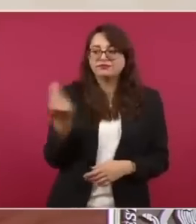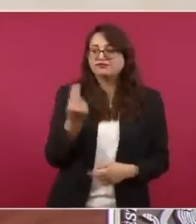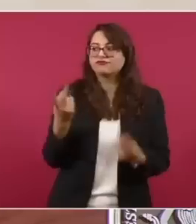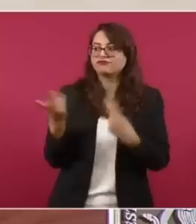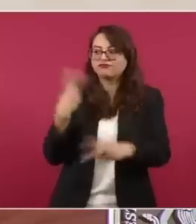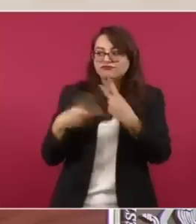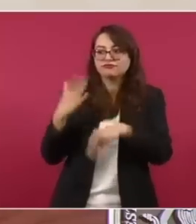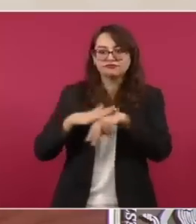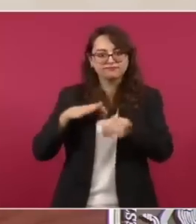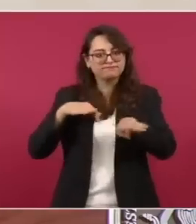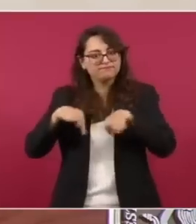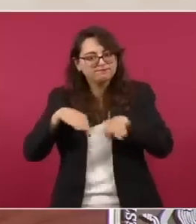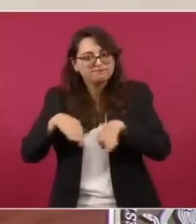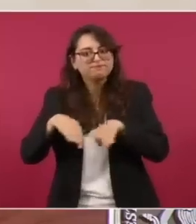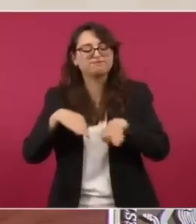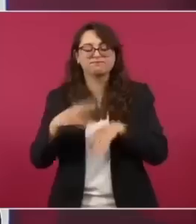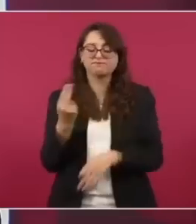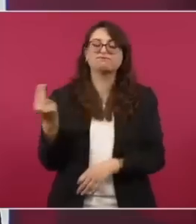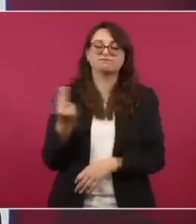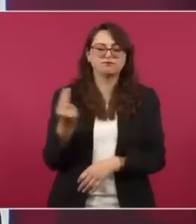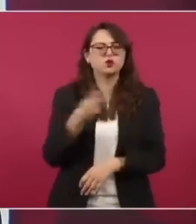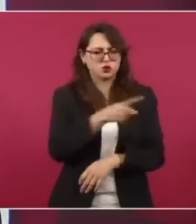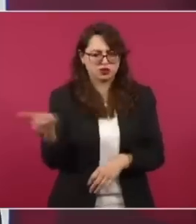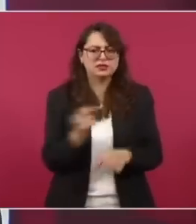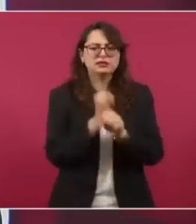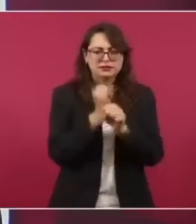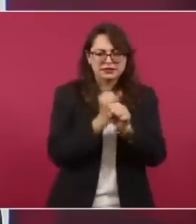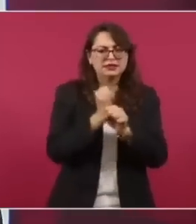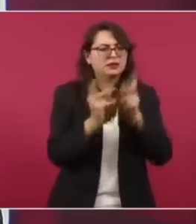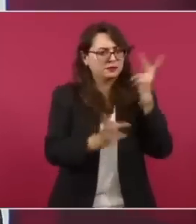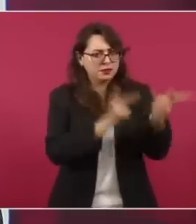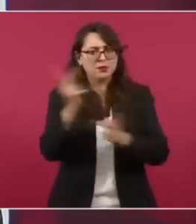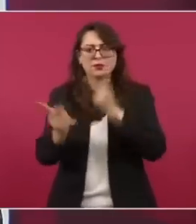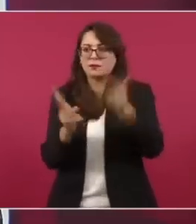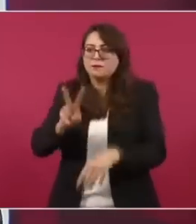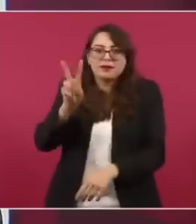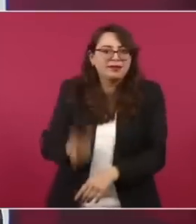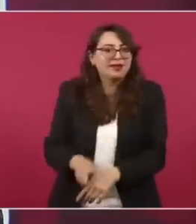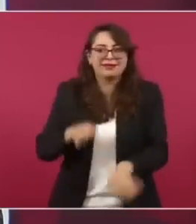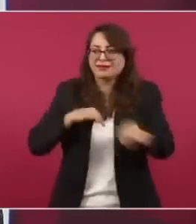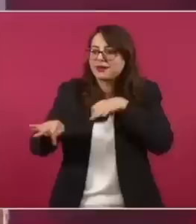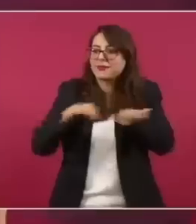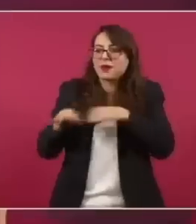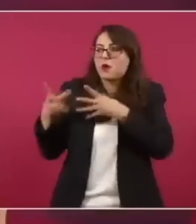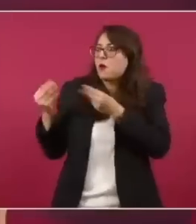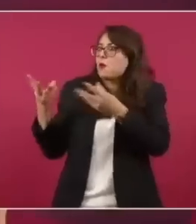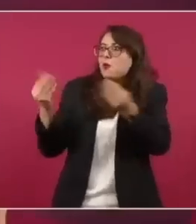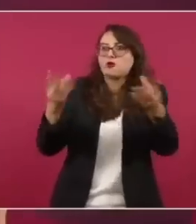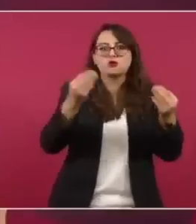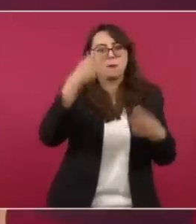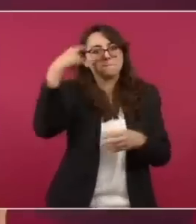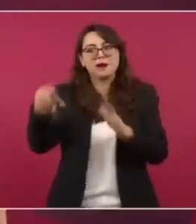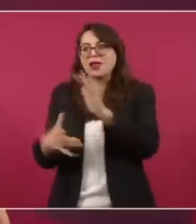indaguen sobre esto y lo mismo está pasando